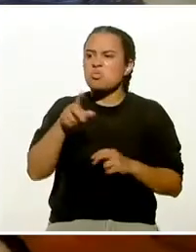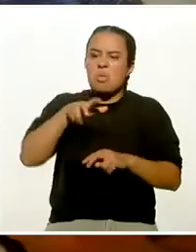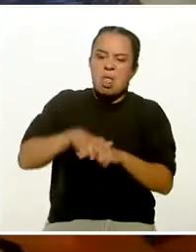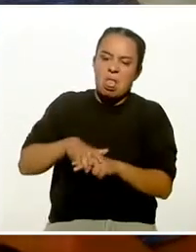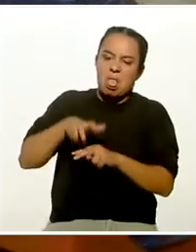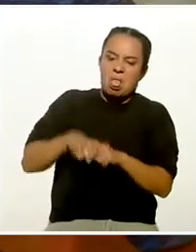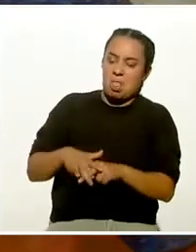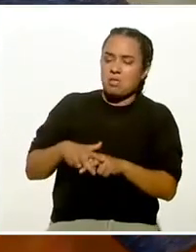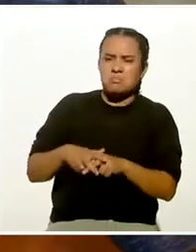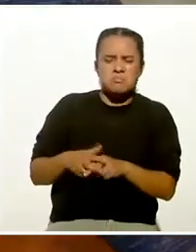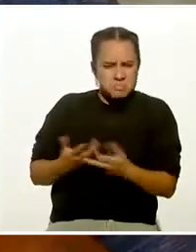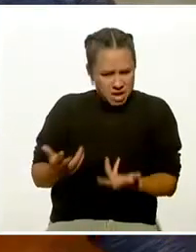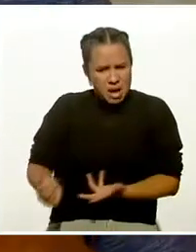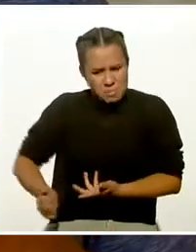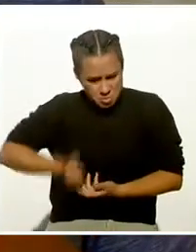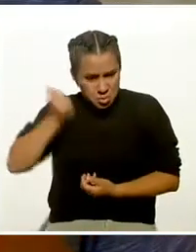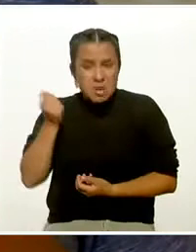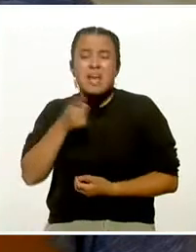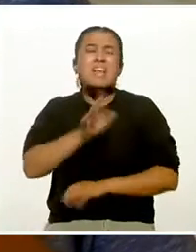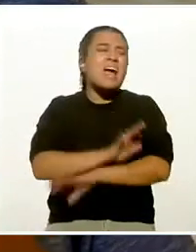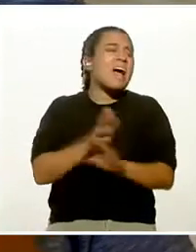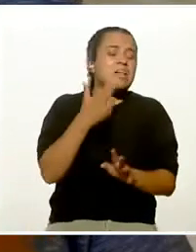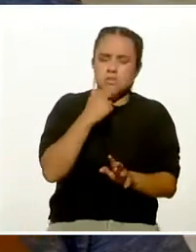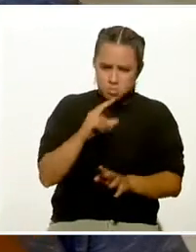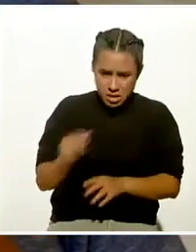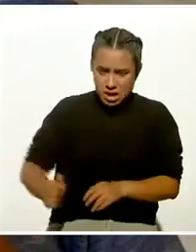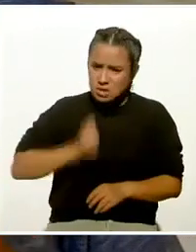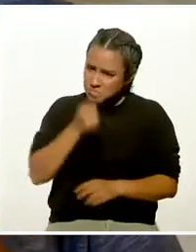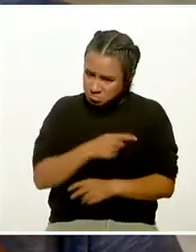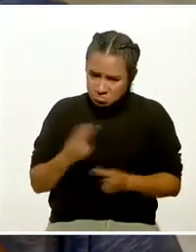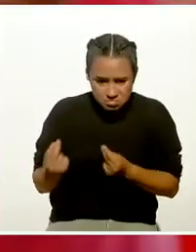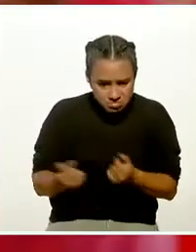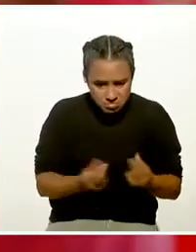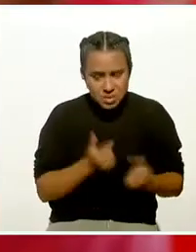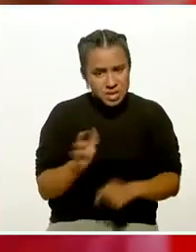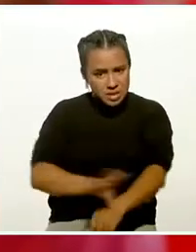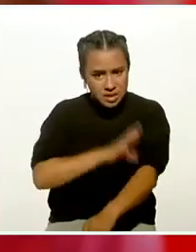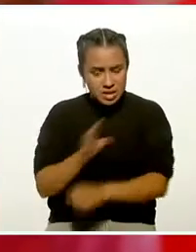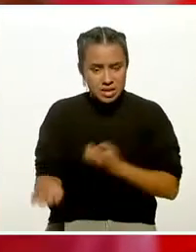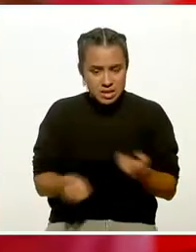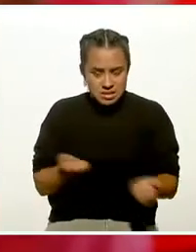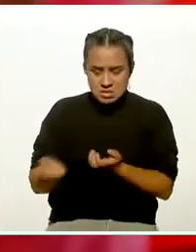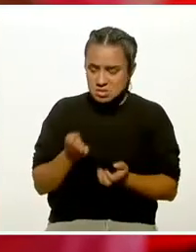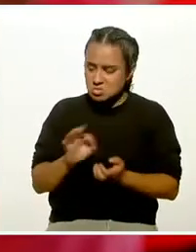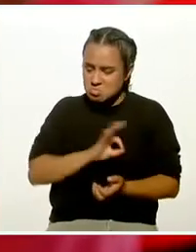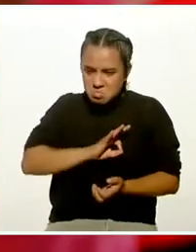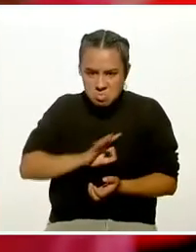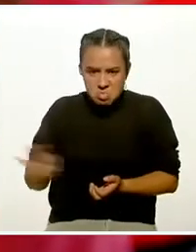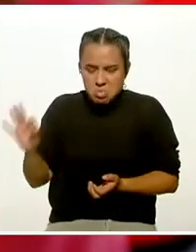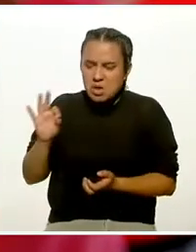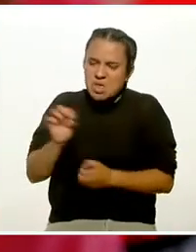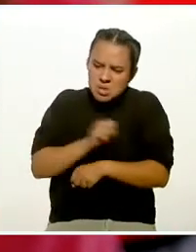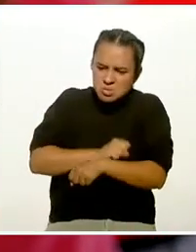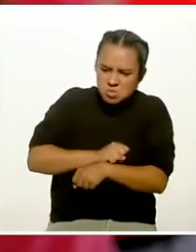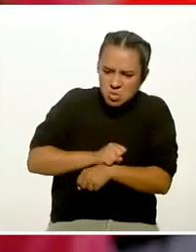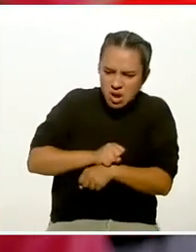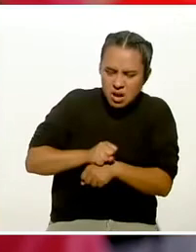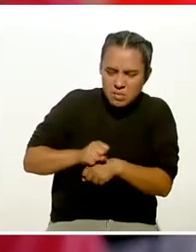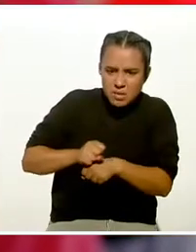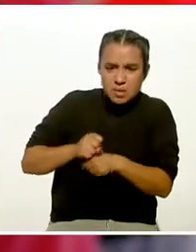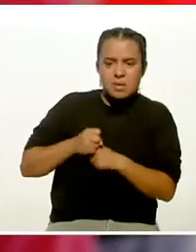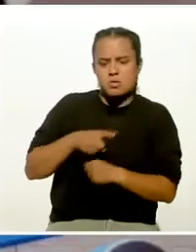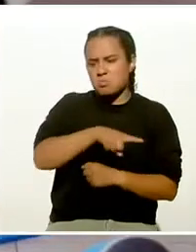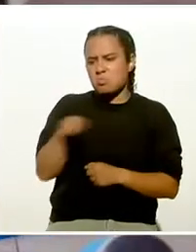nunca es tarde. Vale la pena iniciar la activación física eligiendo ejercicios de bajo impacto que también podrán